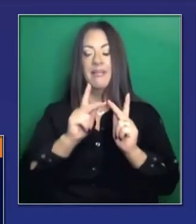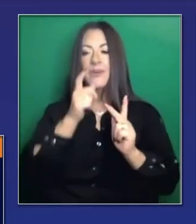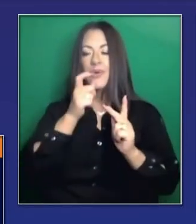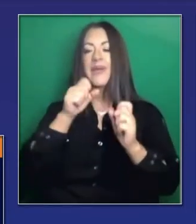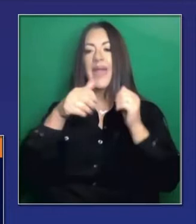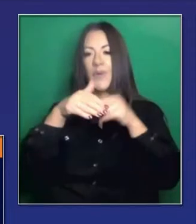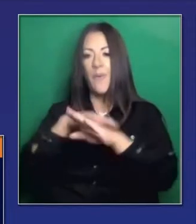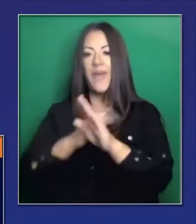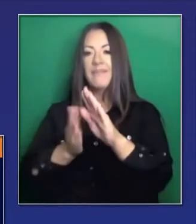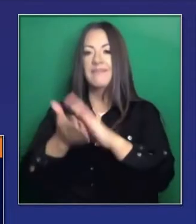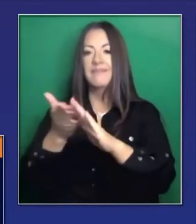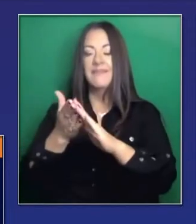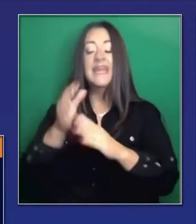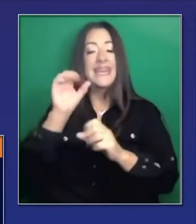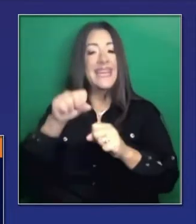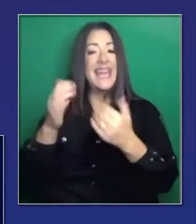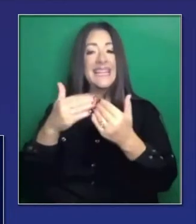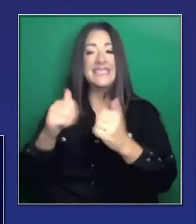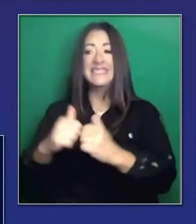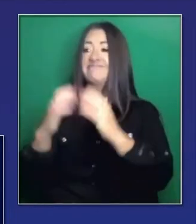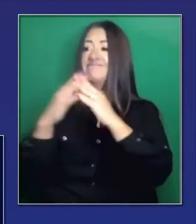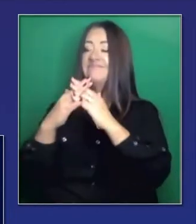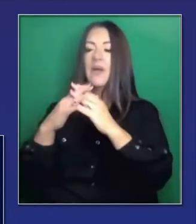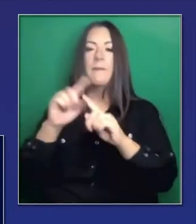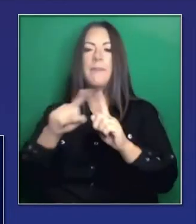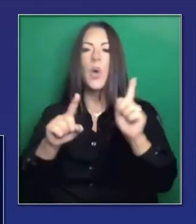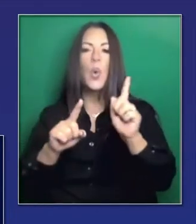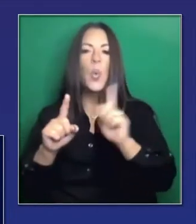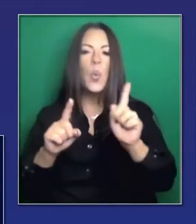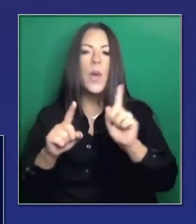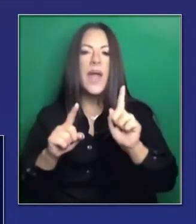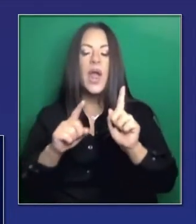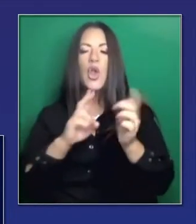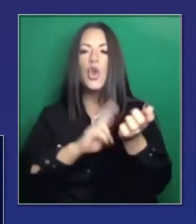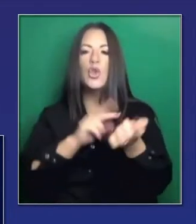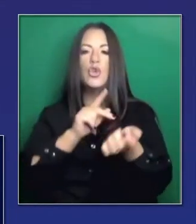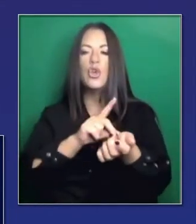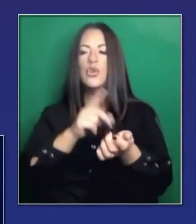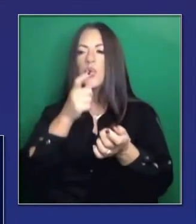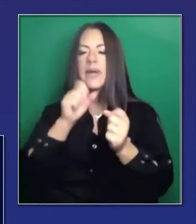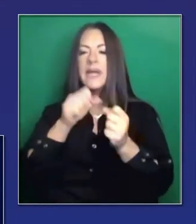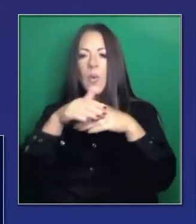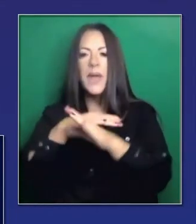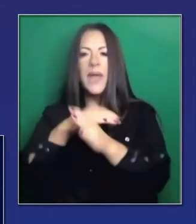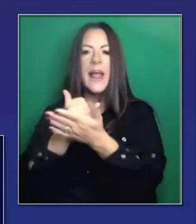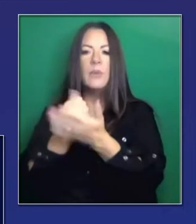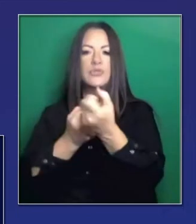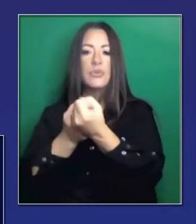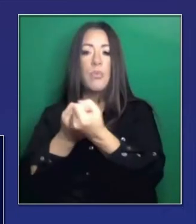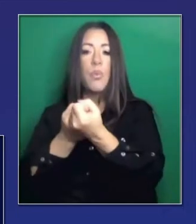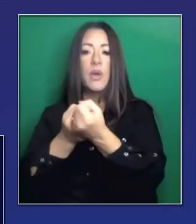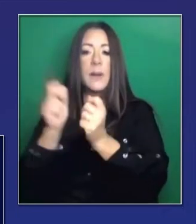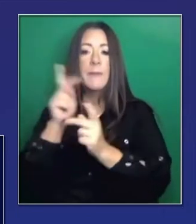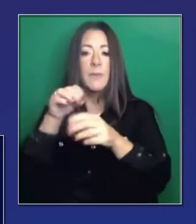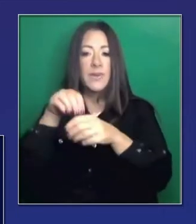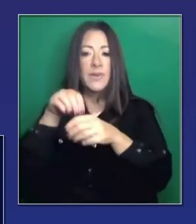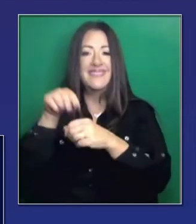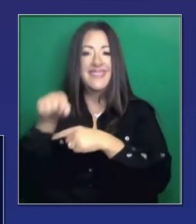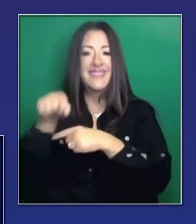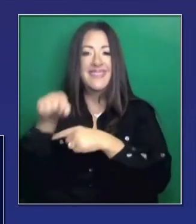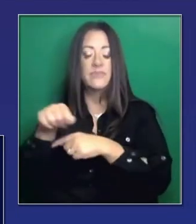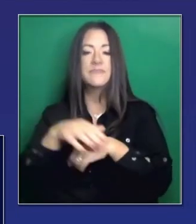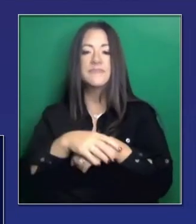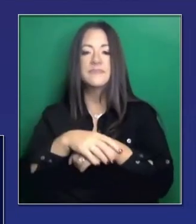Personal. Eso sí es crucial. El personal. Es el enfoque y la energía. Y también